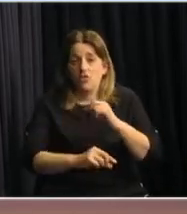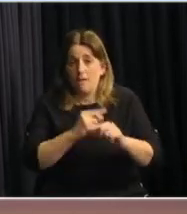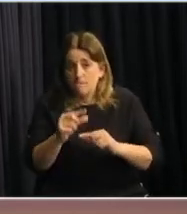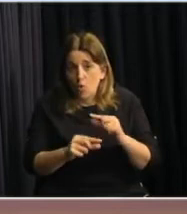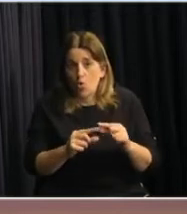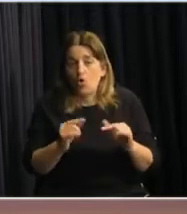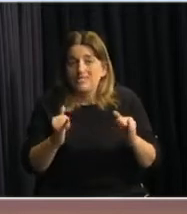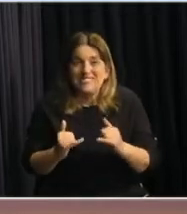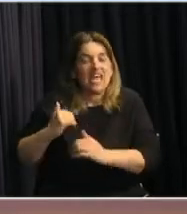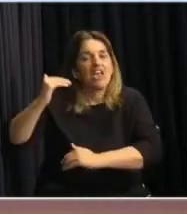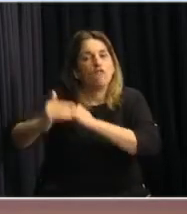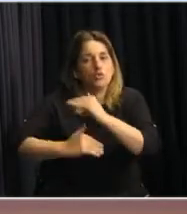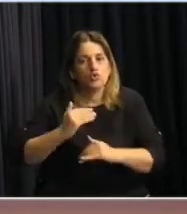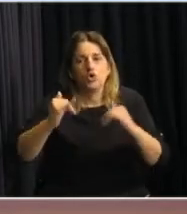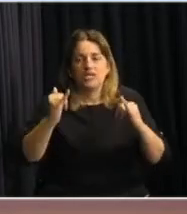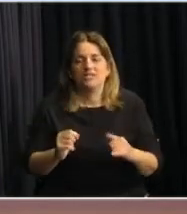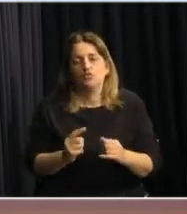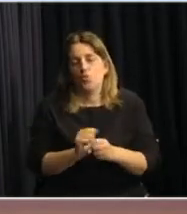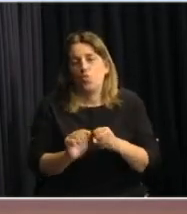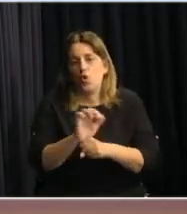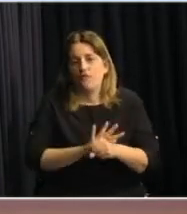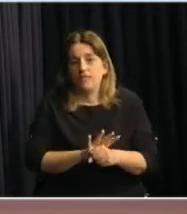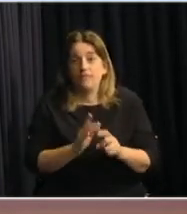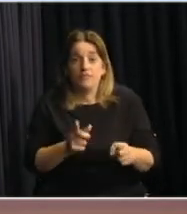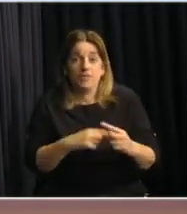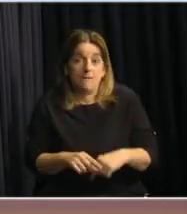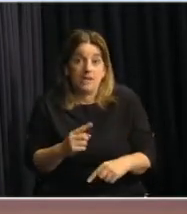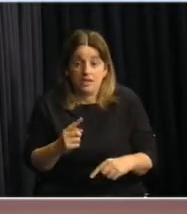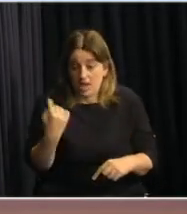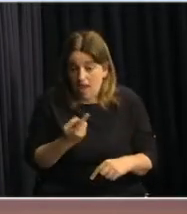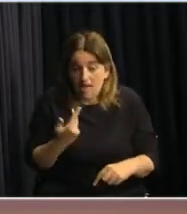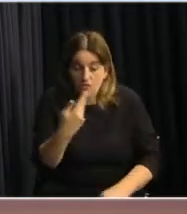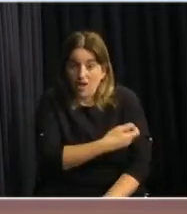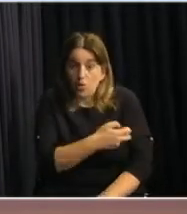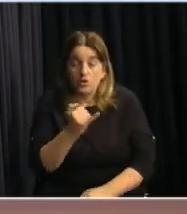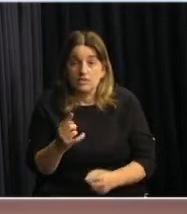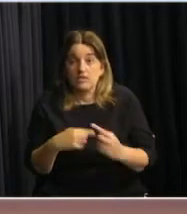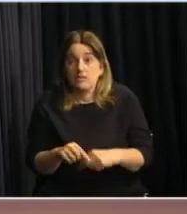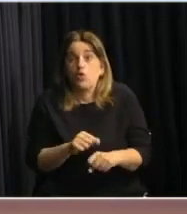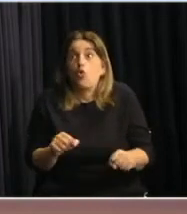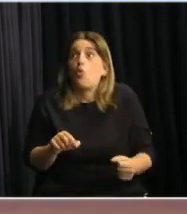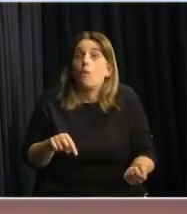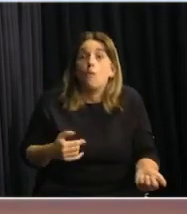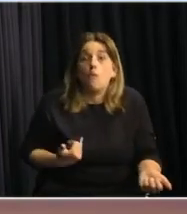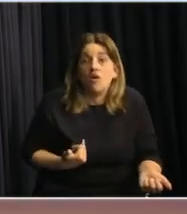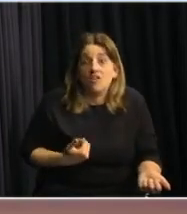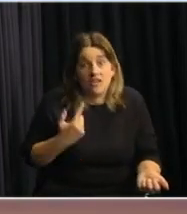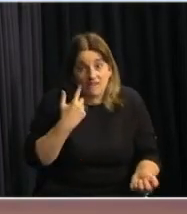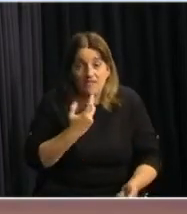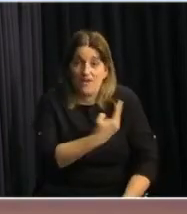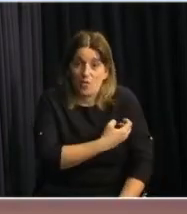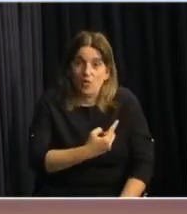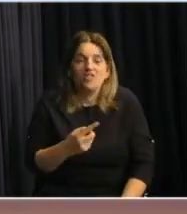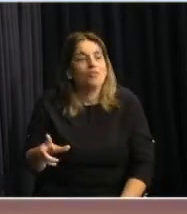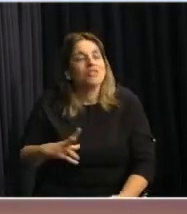evoluciona la pandemia y en la medida que contamos con la vacuna y el efecto que puede tener la vacuna. Como